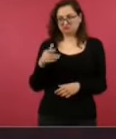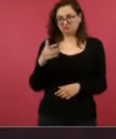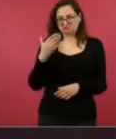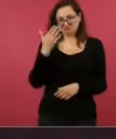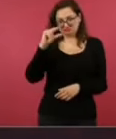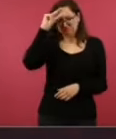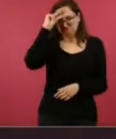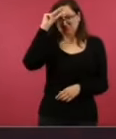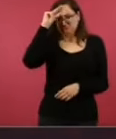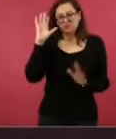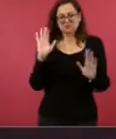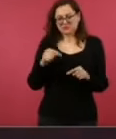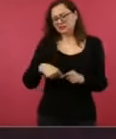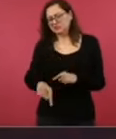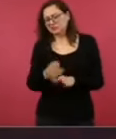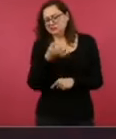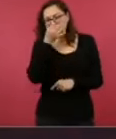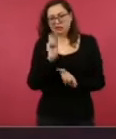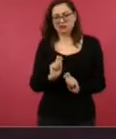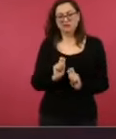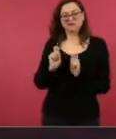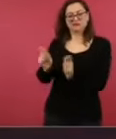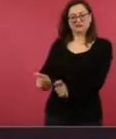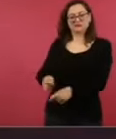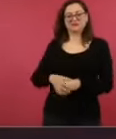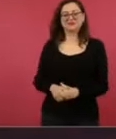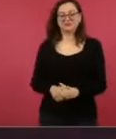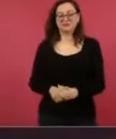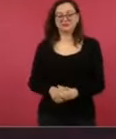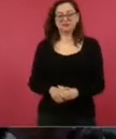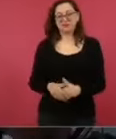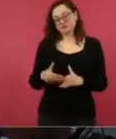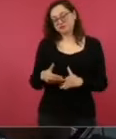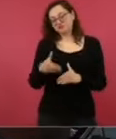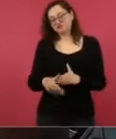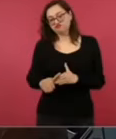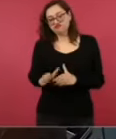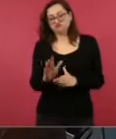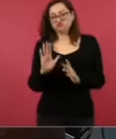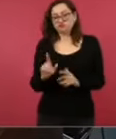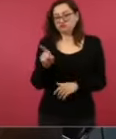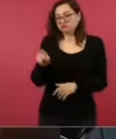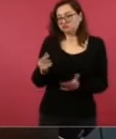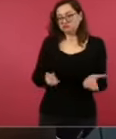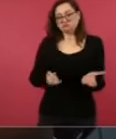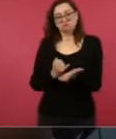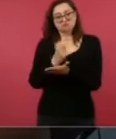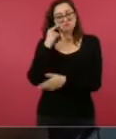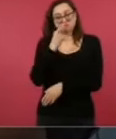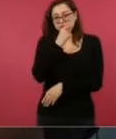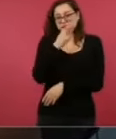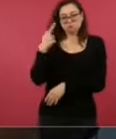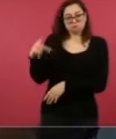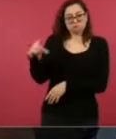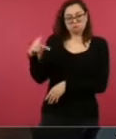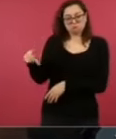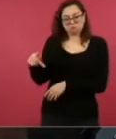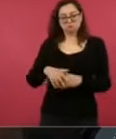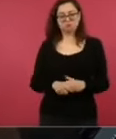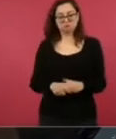Entonces, ya falta poco. Ya ella va a